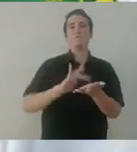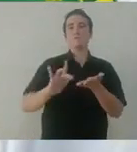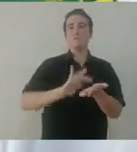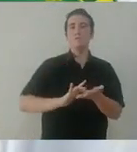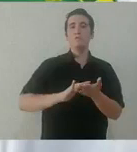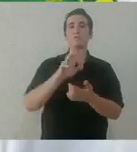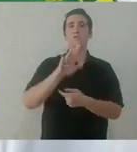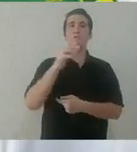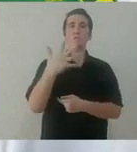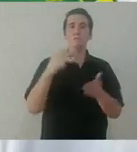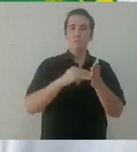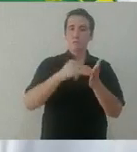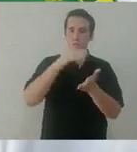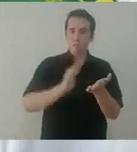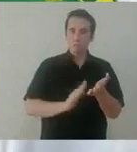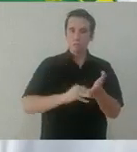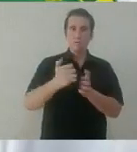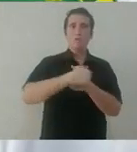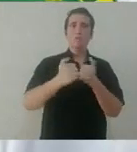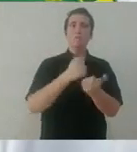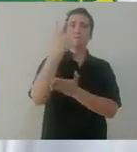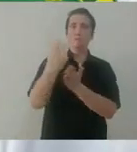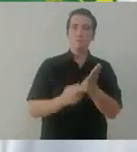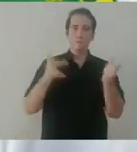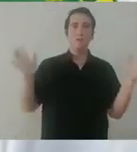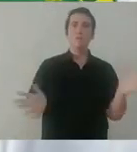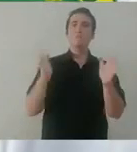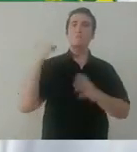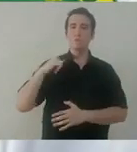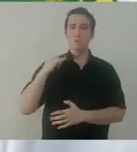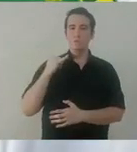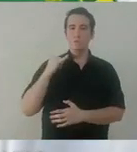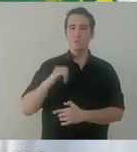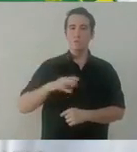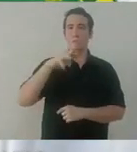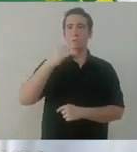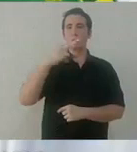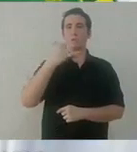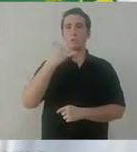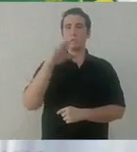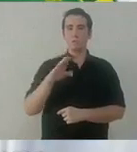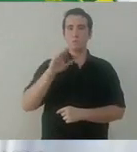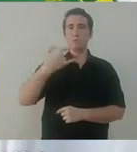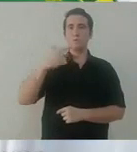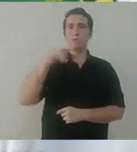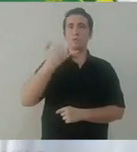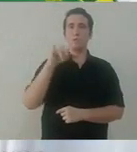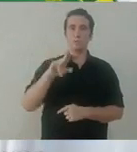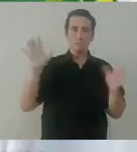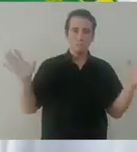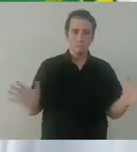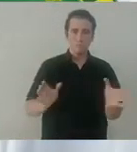por un total de casi 55 millones de pesos a través del programa Impulsa Yucatán, Microyuk Empresarial, Microyuk